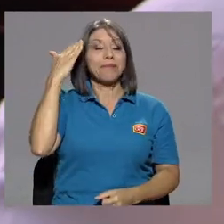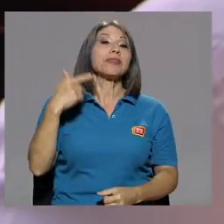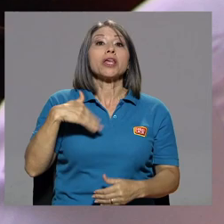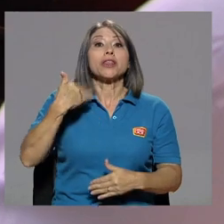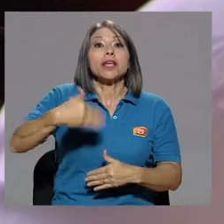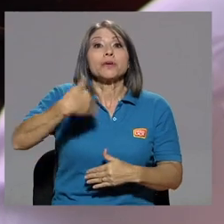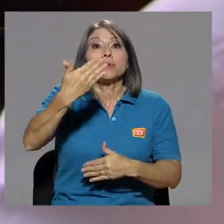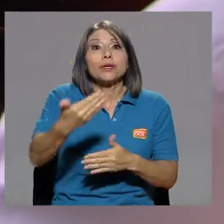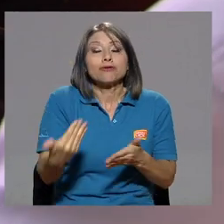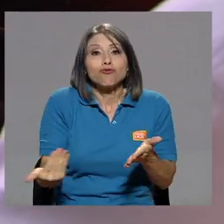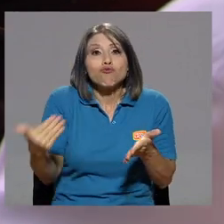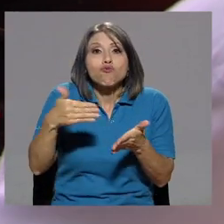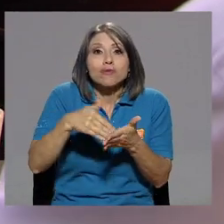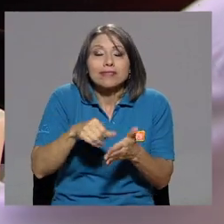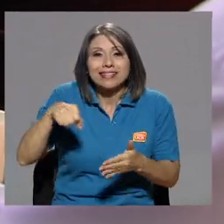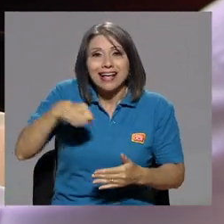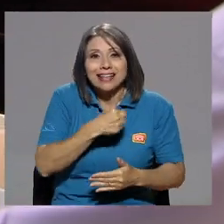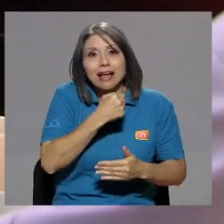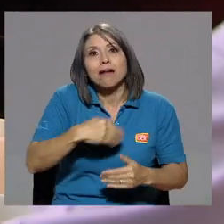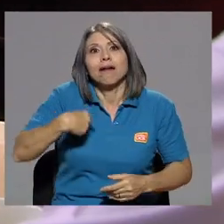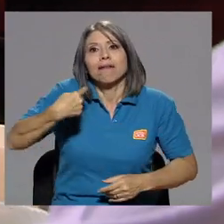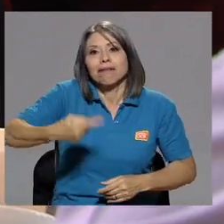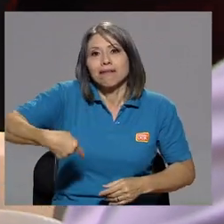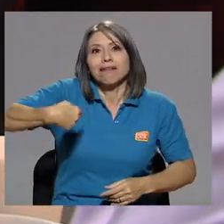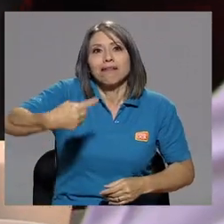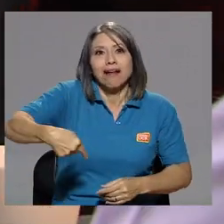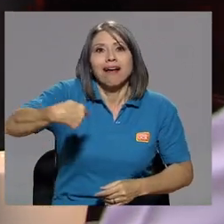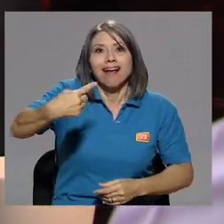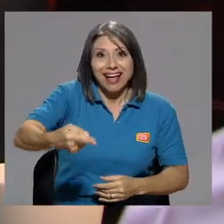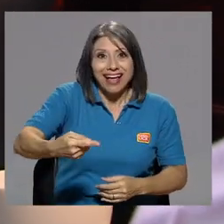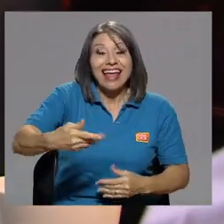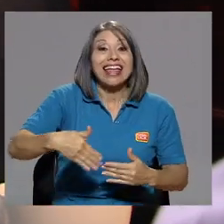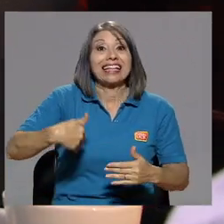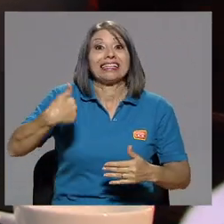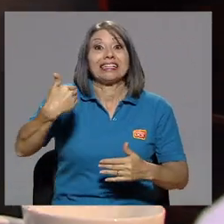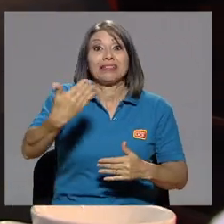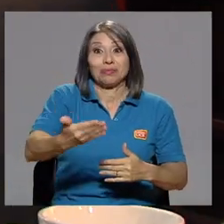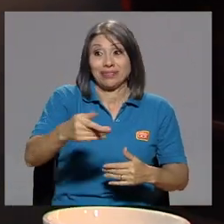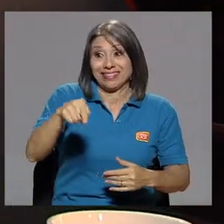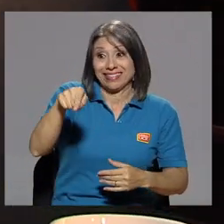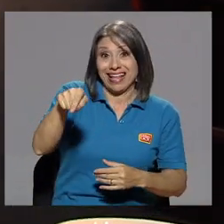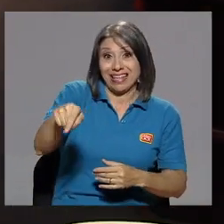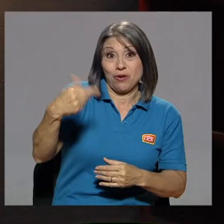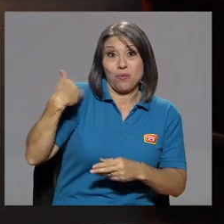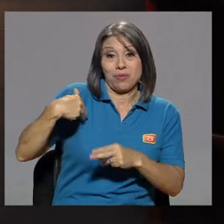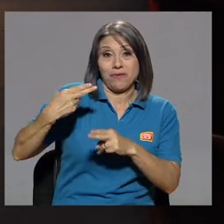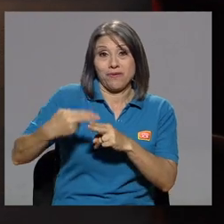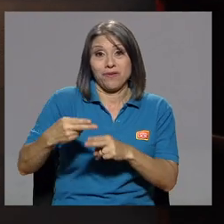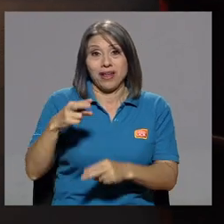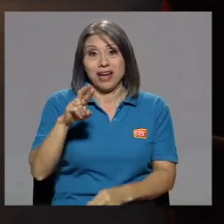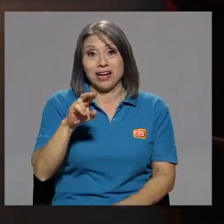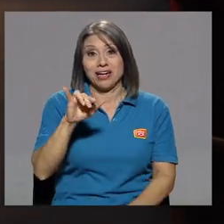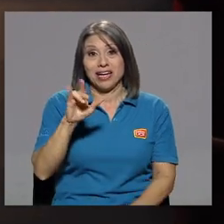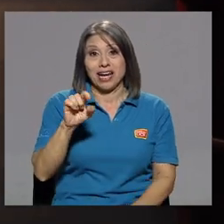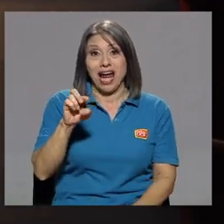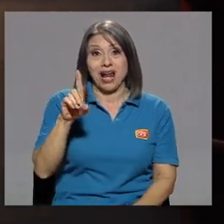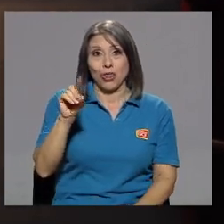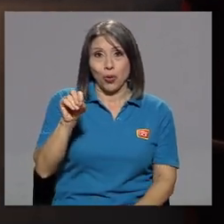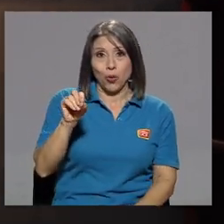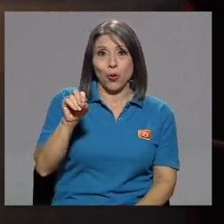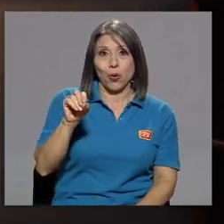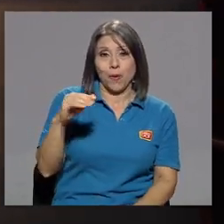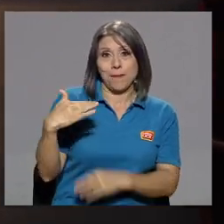comencé a cantar otra pieza y otra pieza. Entonces me llamó, en el set, me llamó don Ricardo, que era